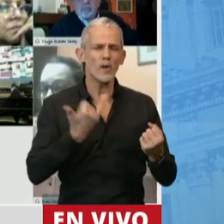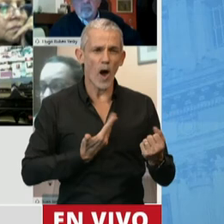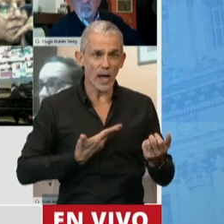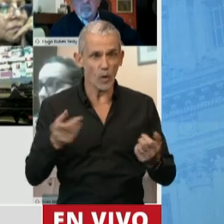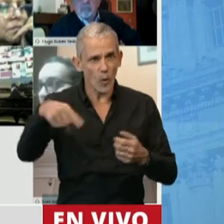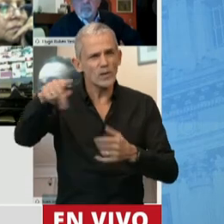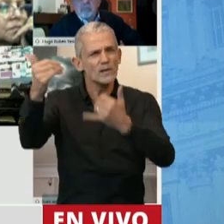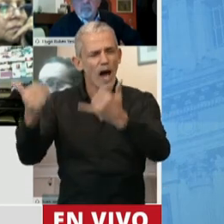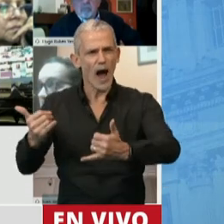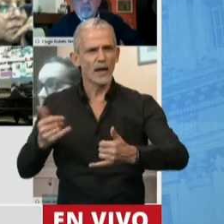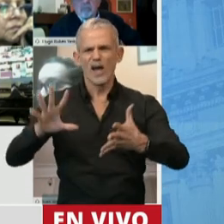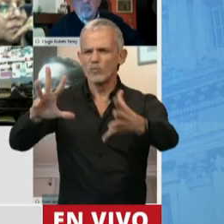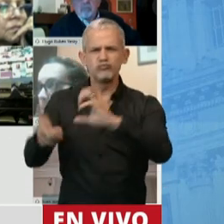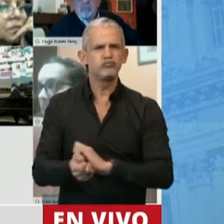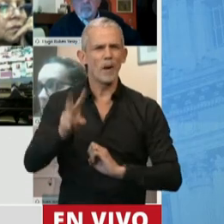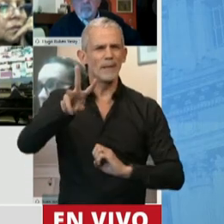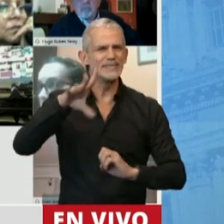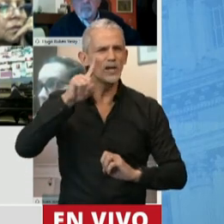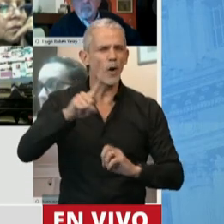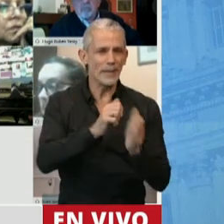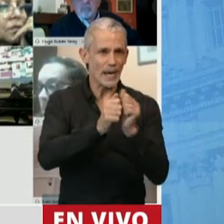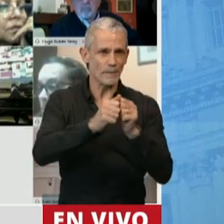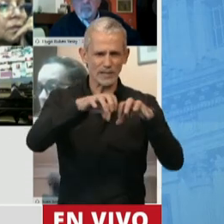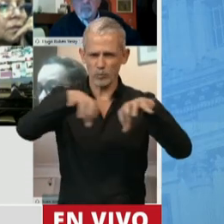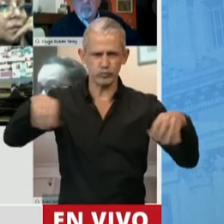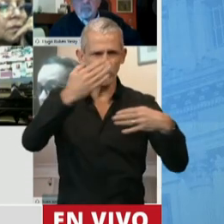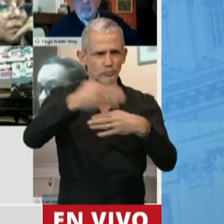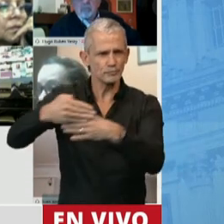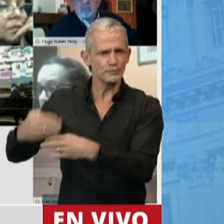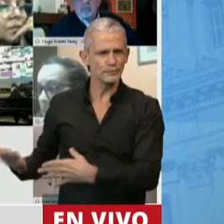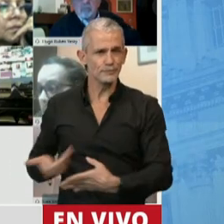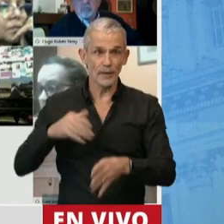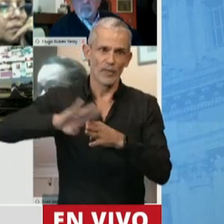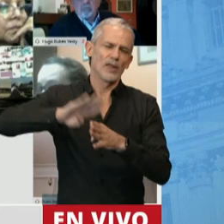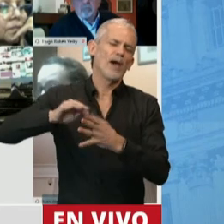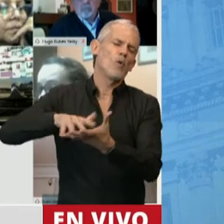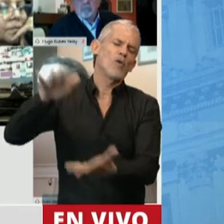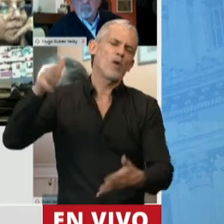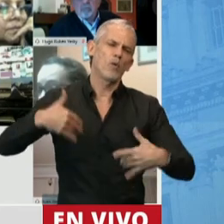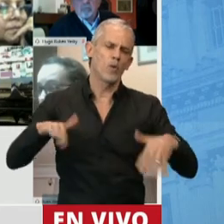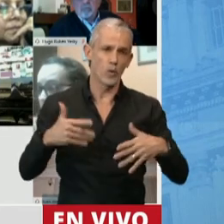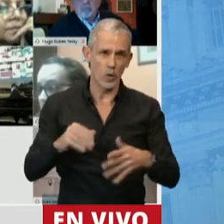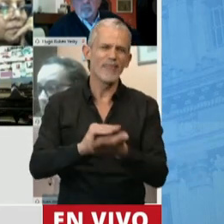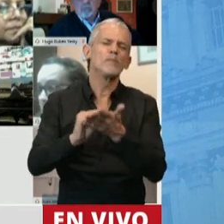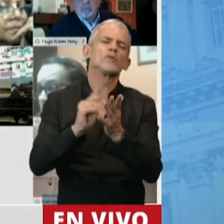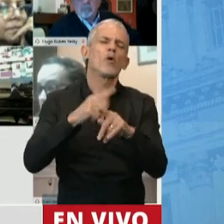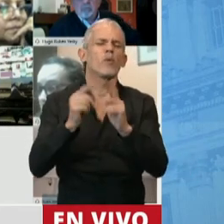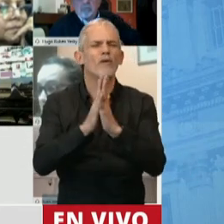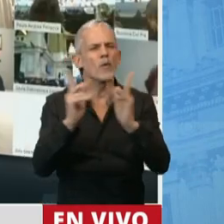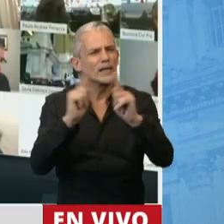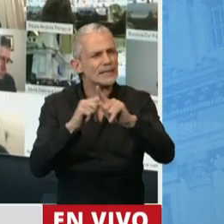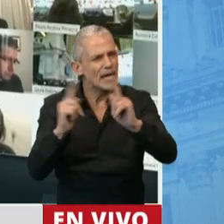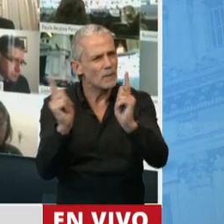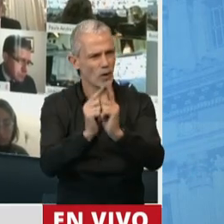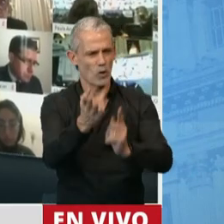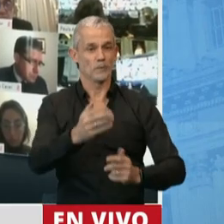la tuvieron. Destruyeron 25.000 PYME. Nos dejaron endeudados. Y esa fue la política económica, que no es la